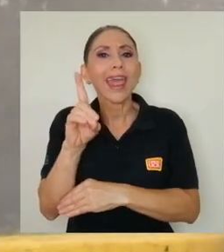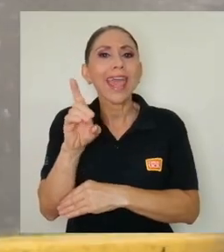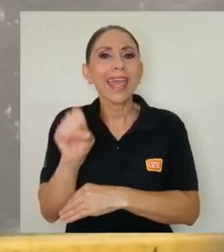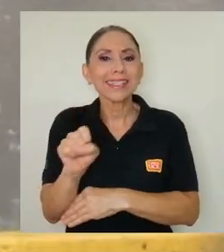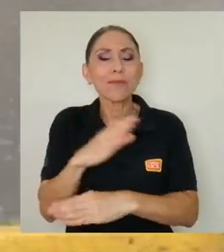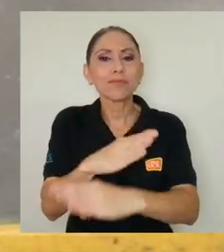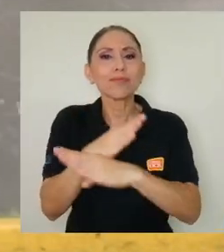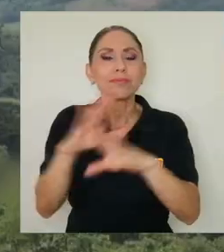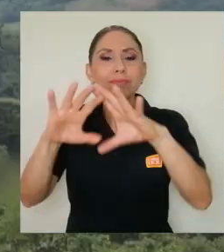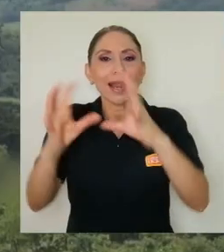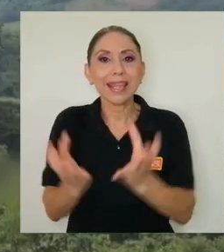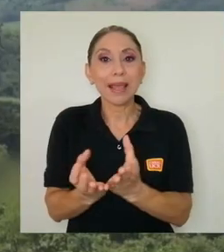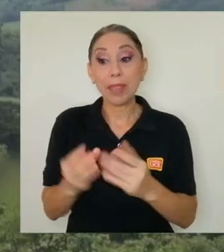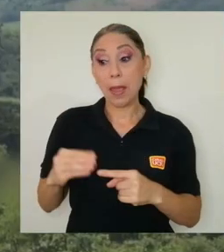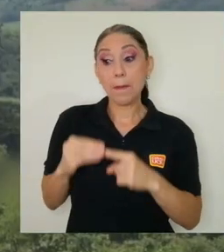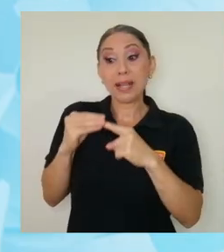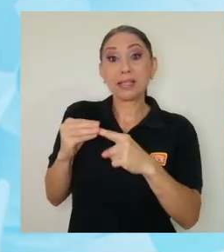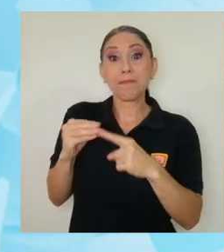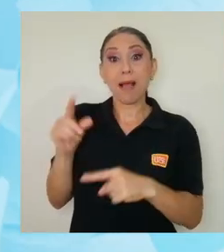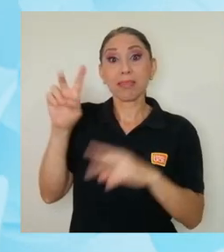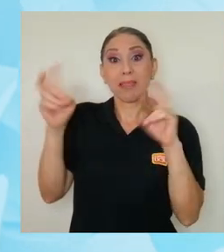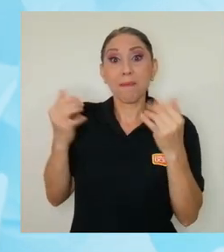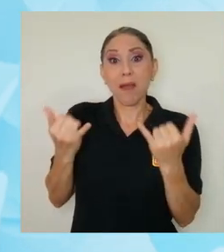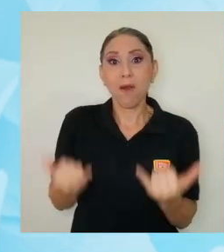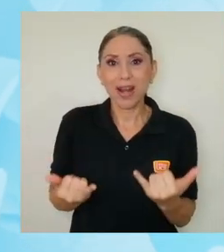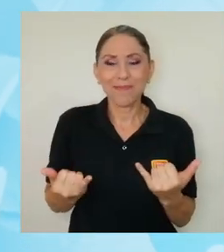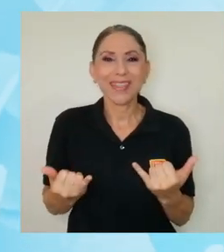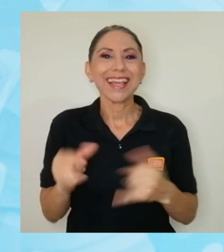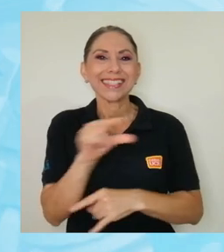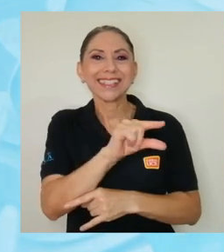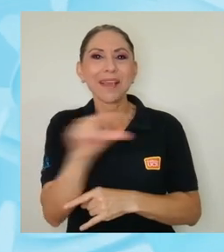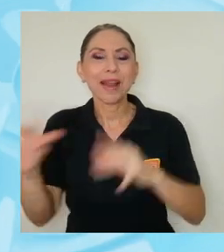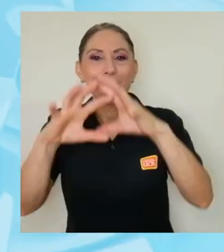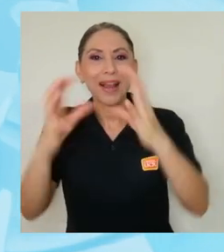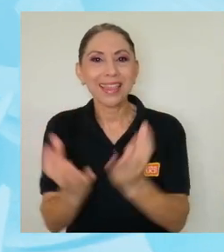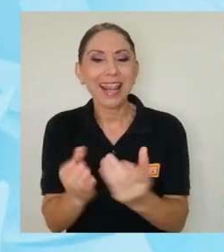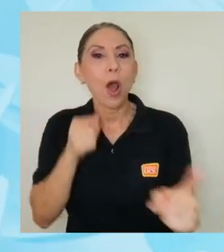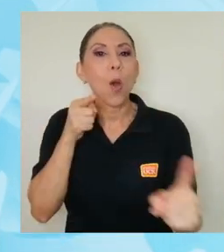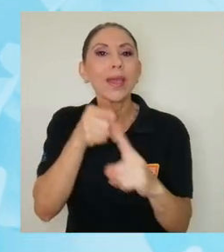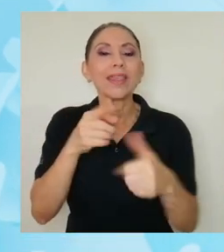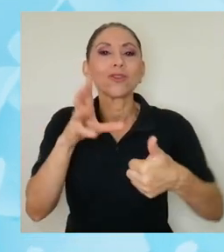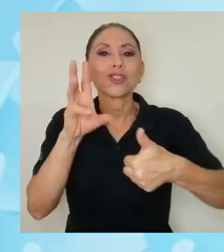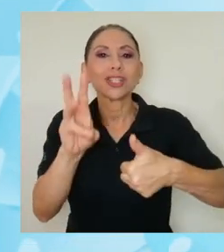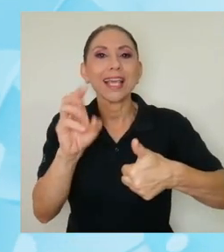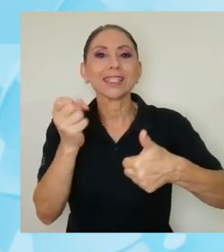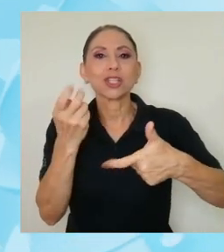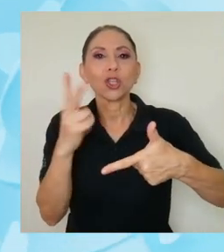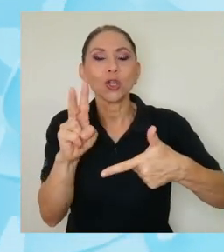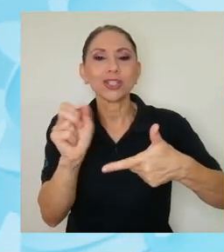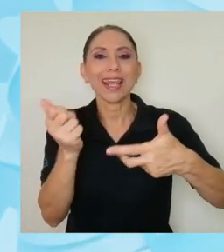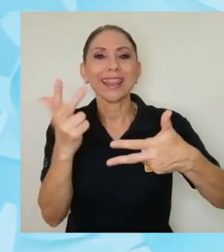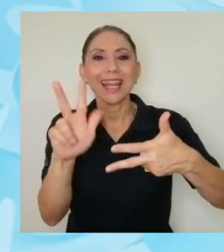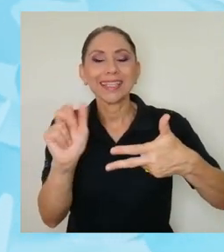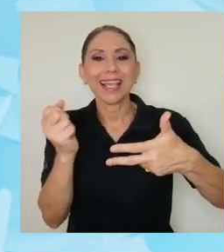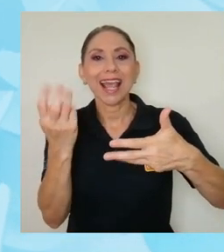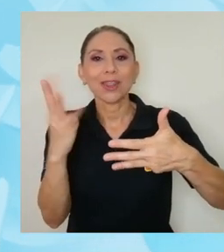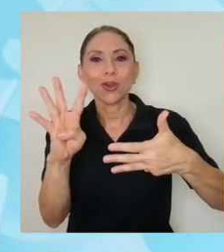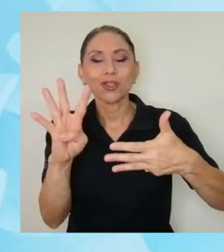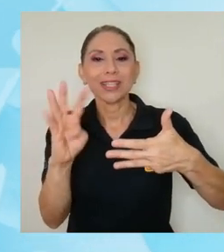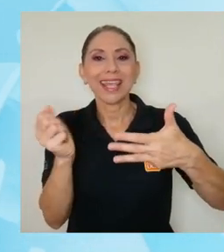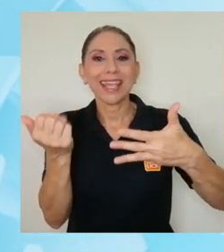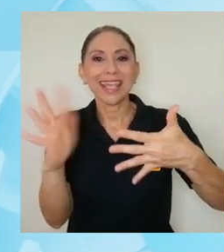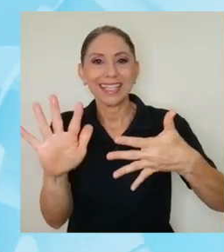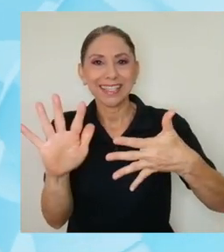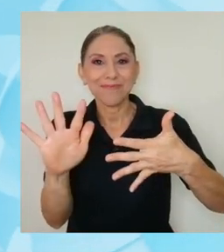ocasión el tema principal fue Semana Planeta, en donde se abordó los Objetivos 6, 12, 13, 14 y